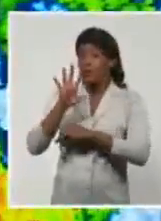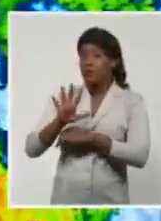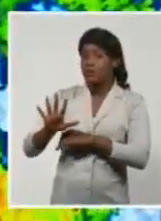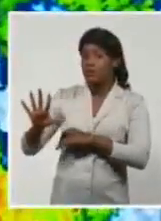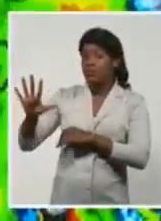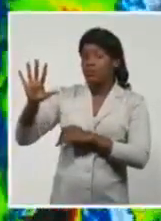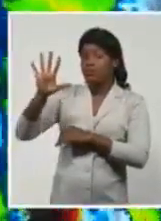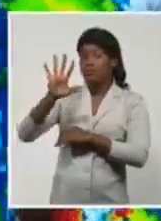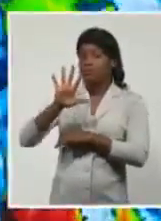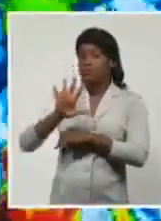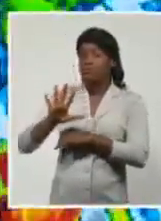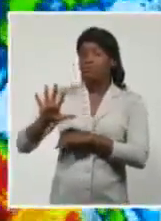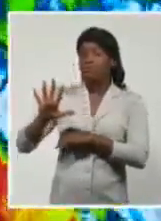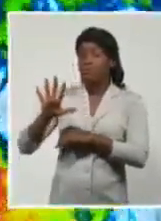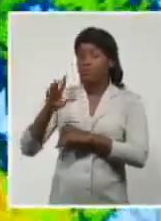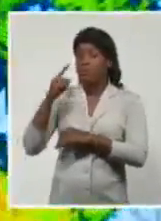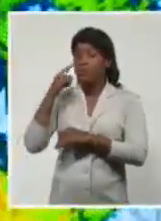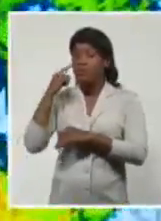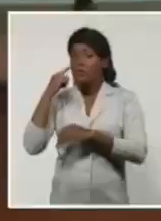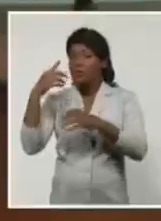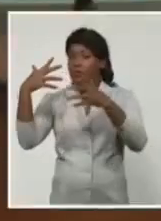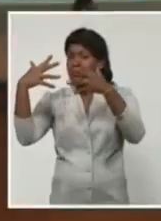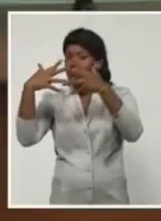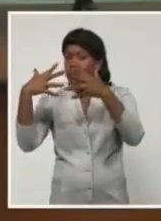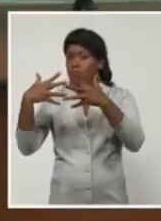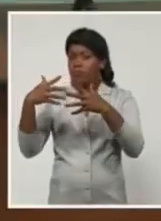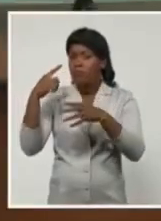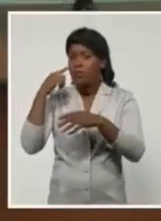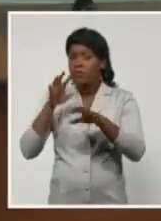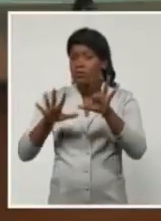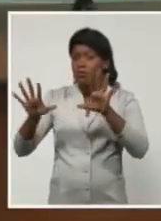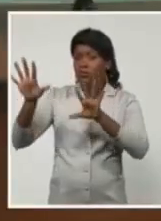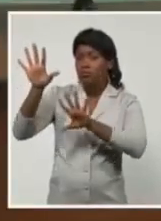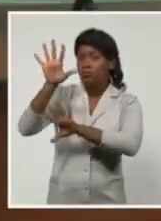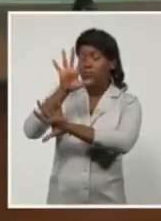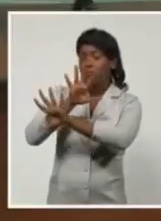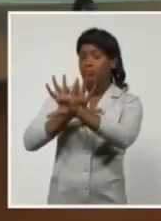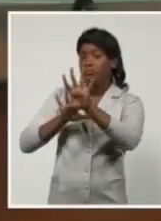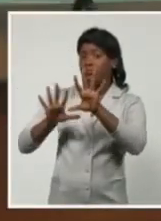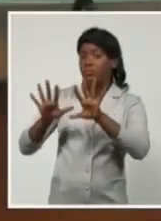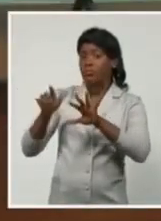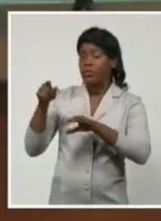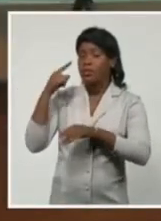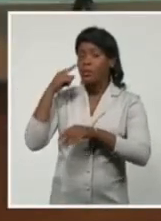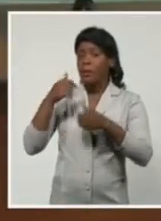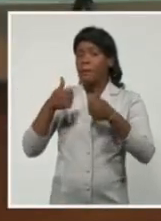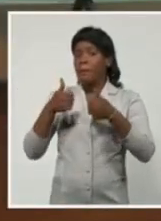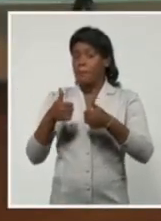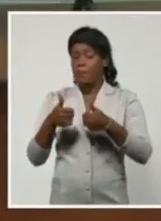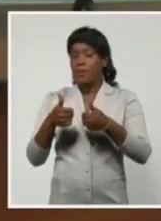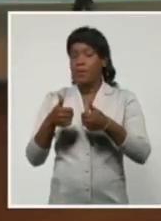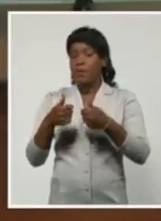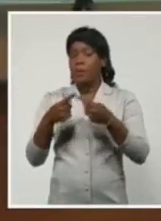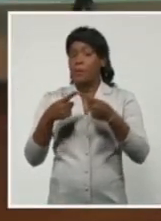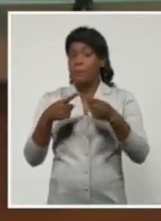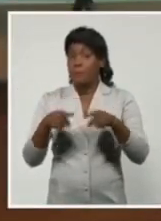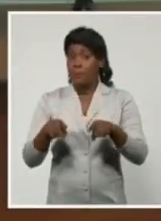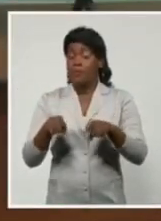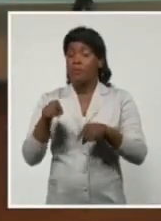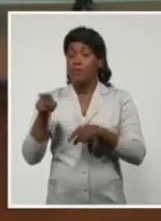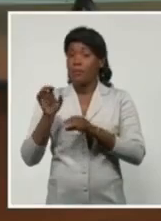ido concentrando un poco más. Eso es nuestra organización. Fíjense qué intensidad no tiene que ver con